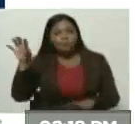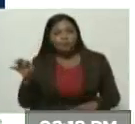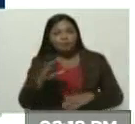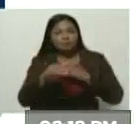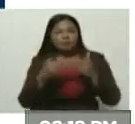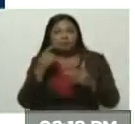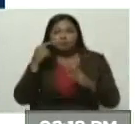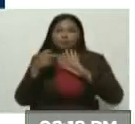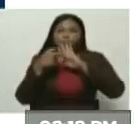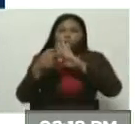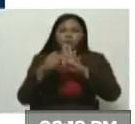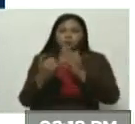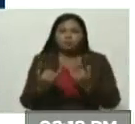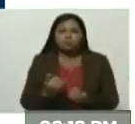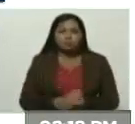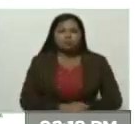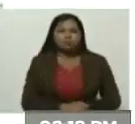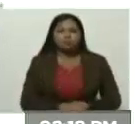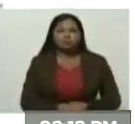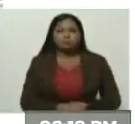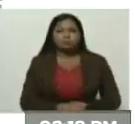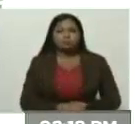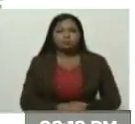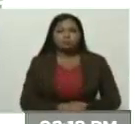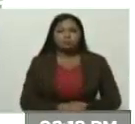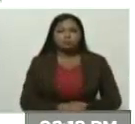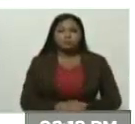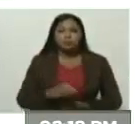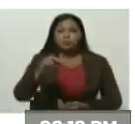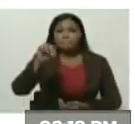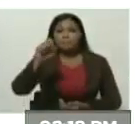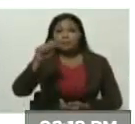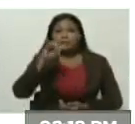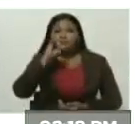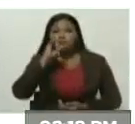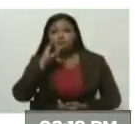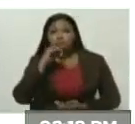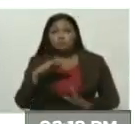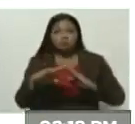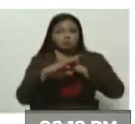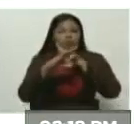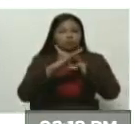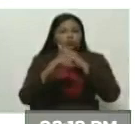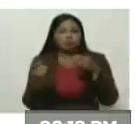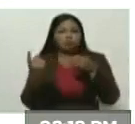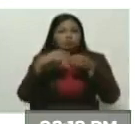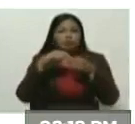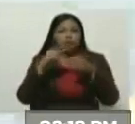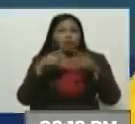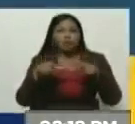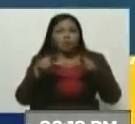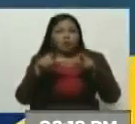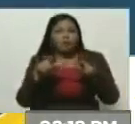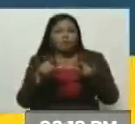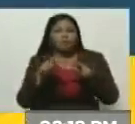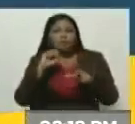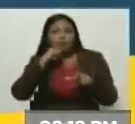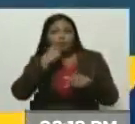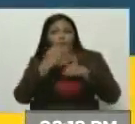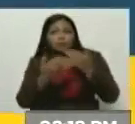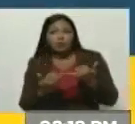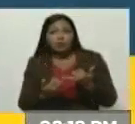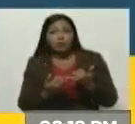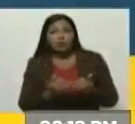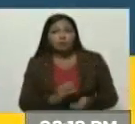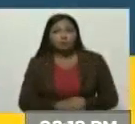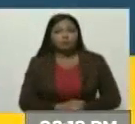Cabe destacar que previamente Meta había anunciado la restricción del acceso a medios rusos, en este caso RT